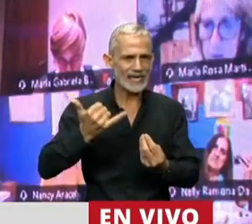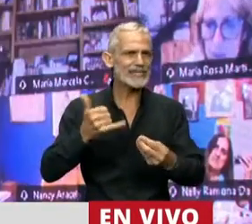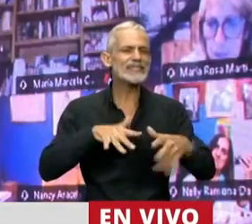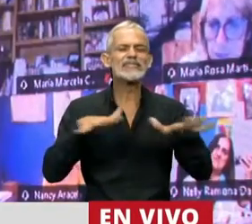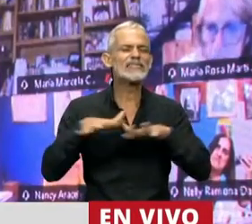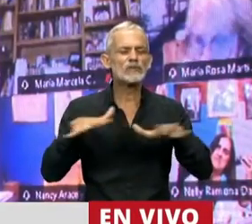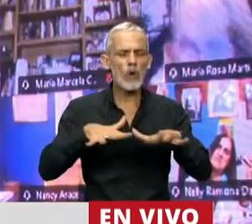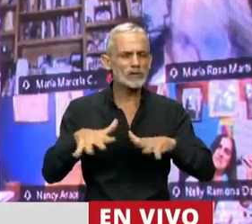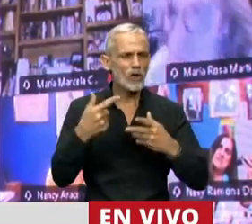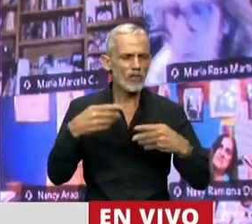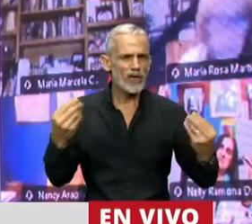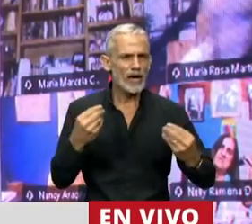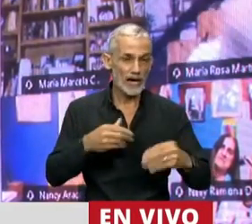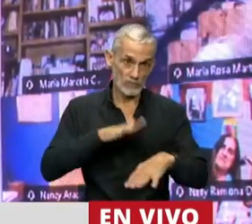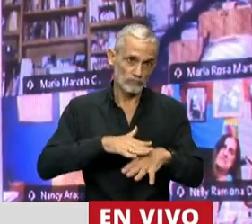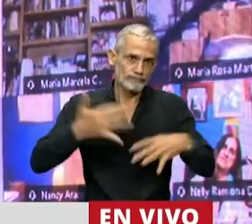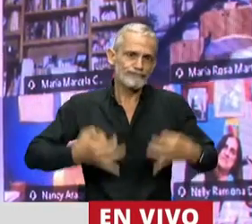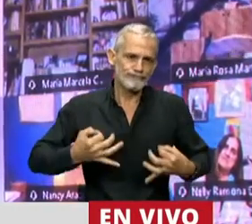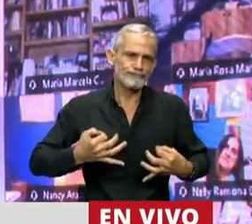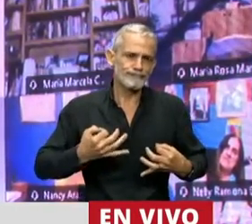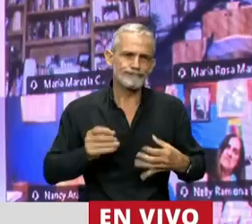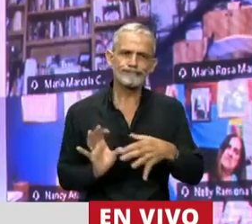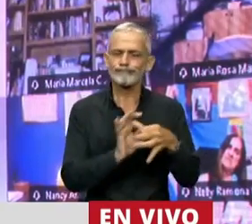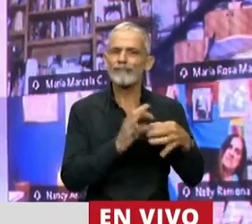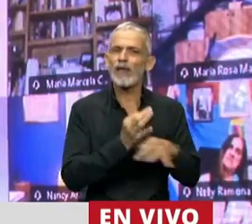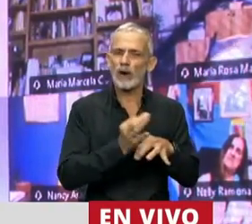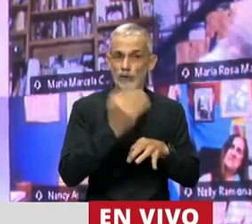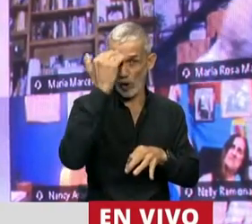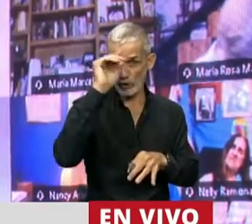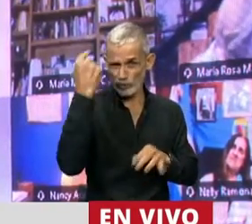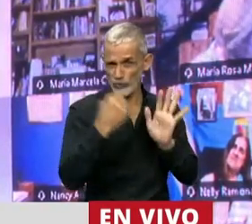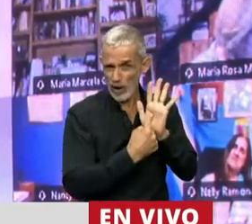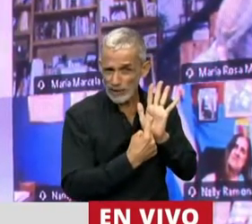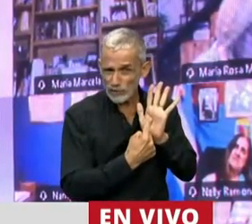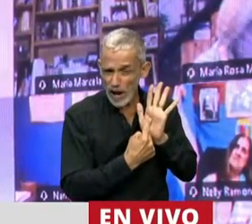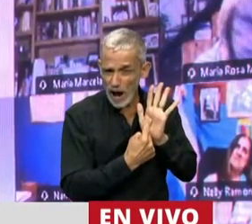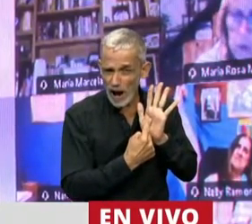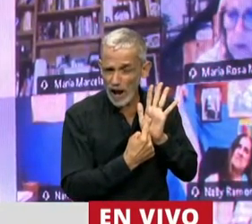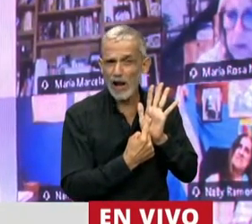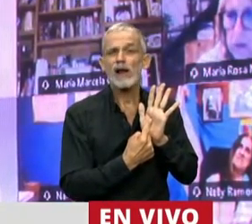de compromiso con la educación. La Constitución Nacional,